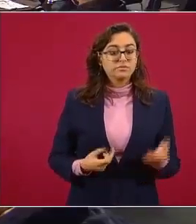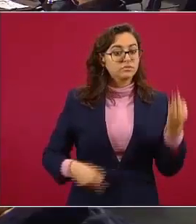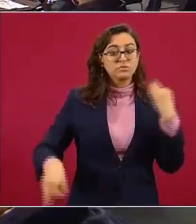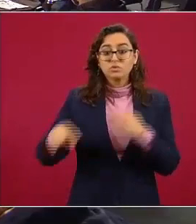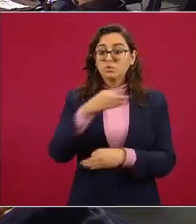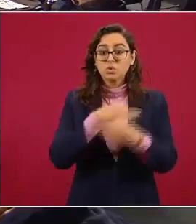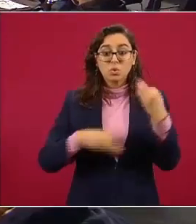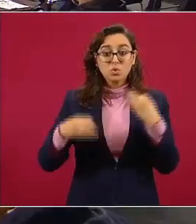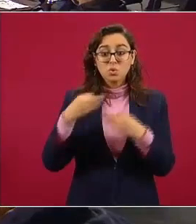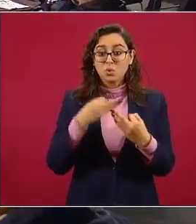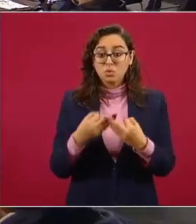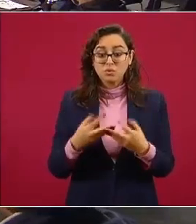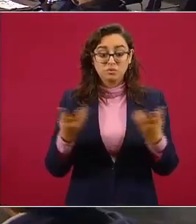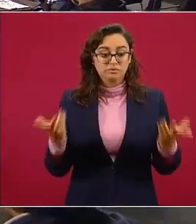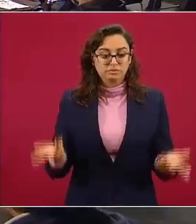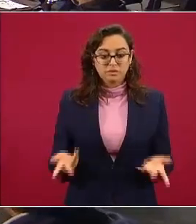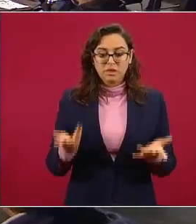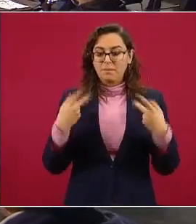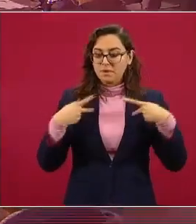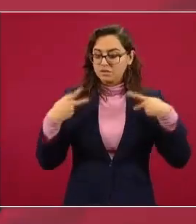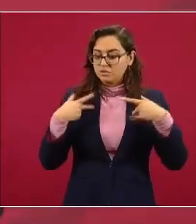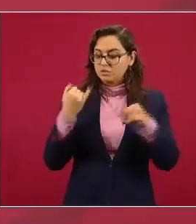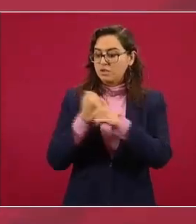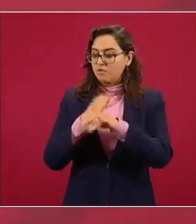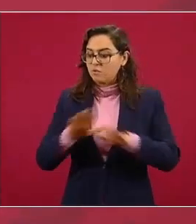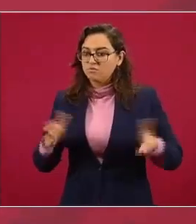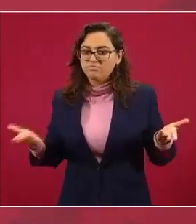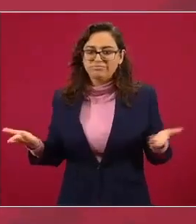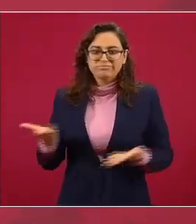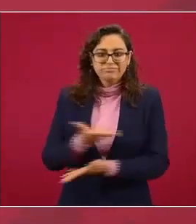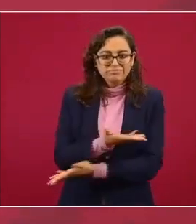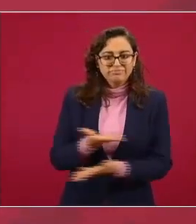intercambio de información de personas que entran y salen de los dos países